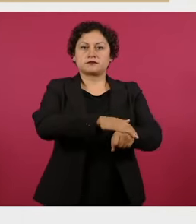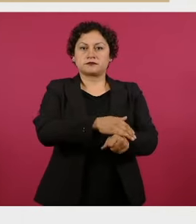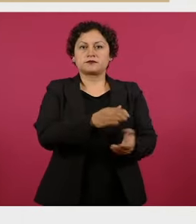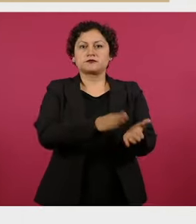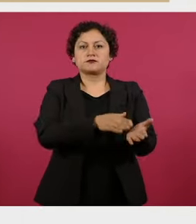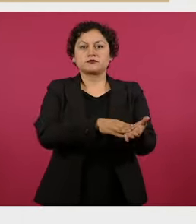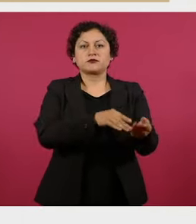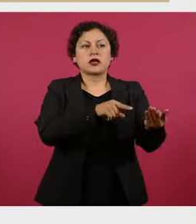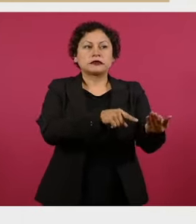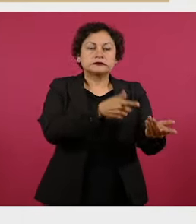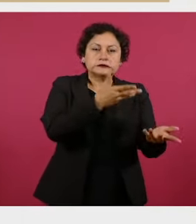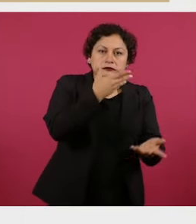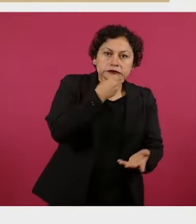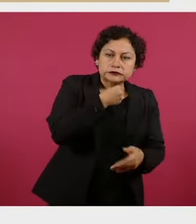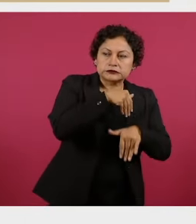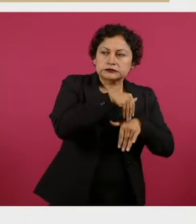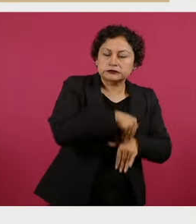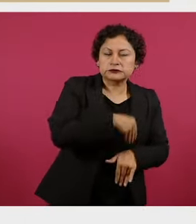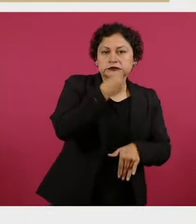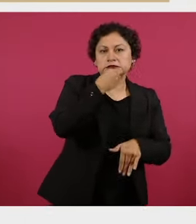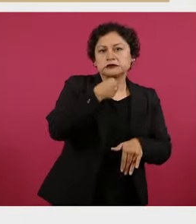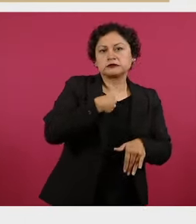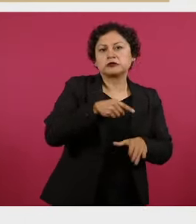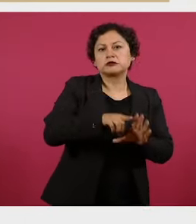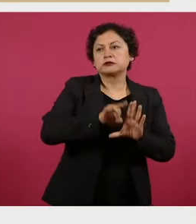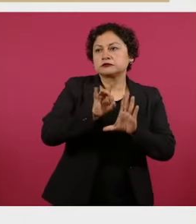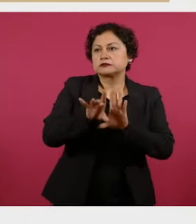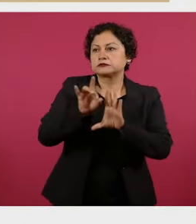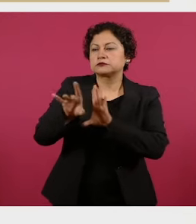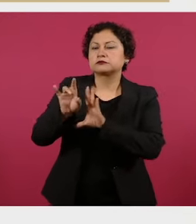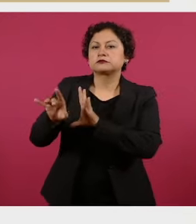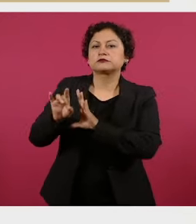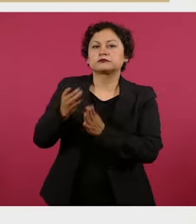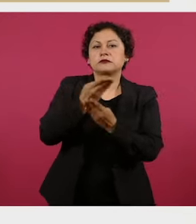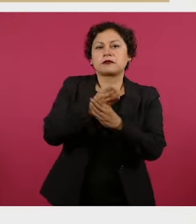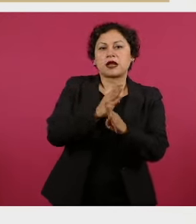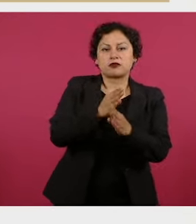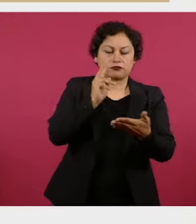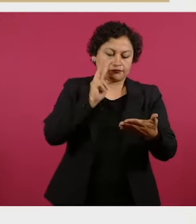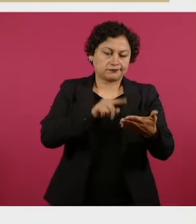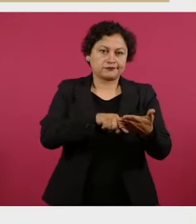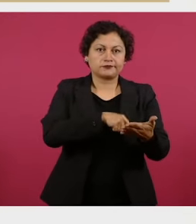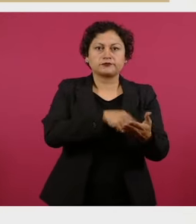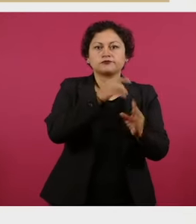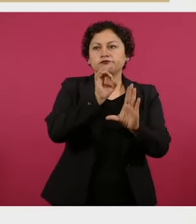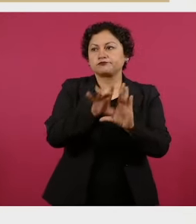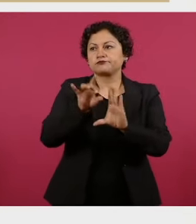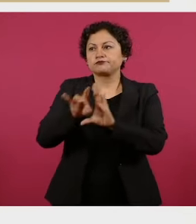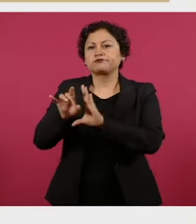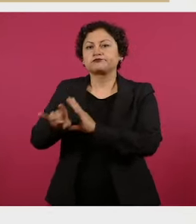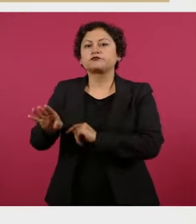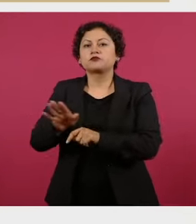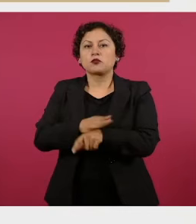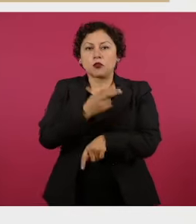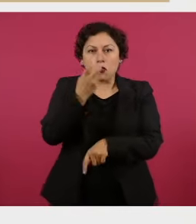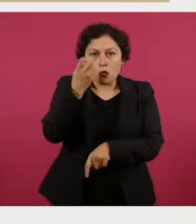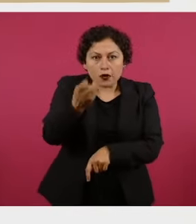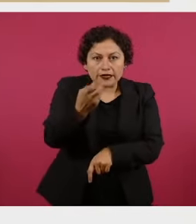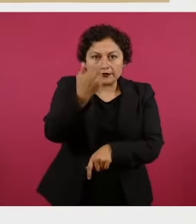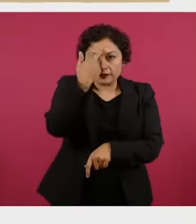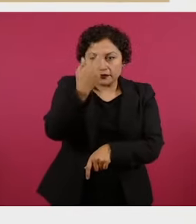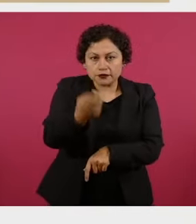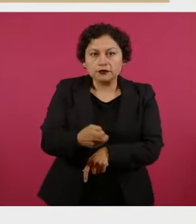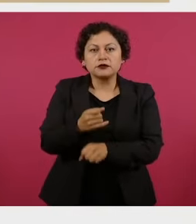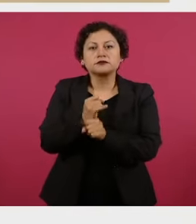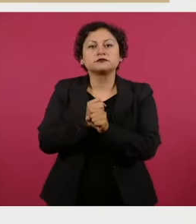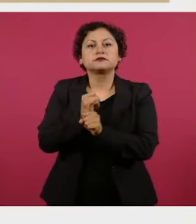pagos exigidos a unas cuentas que le fueron señaladas. Por ese motivo, la víctima presenta una denuncia ante la